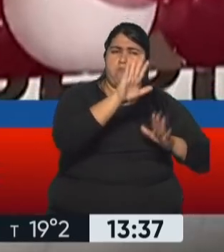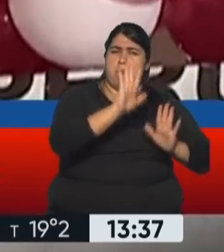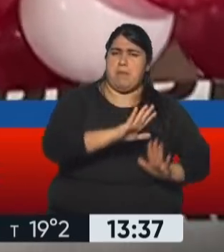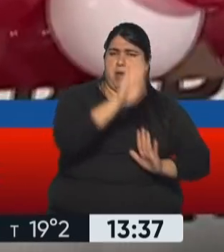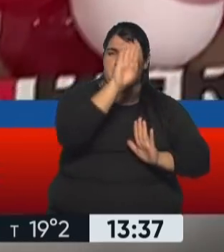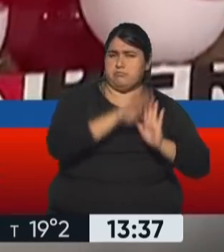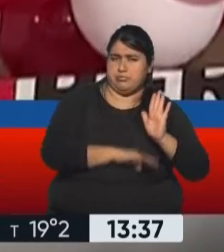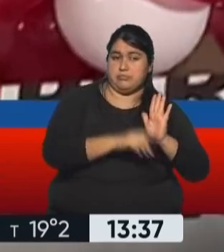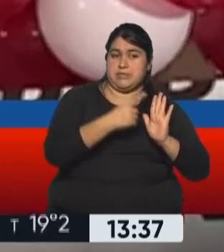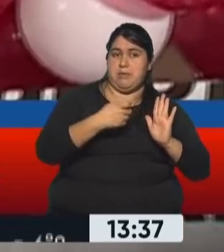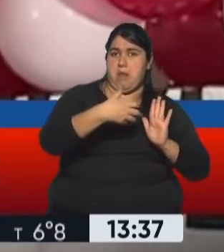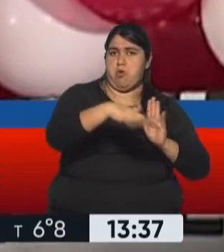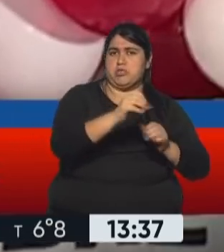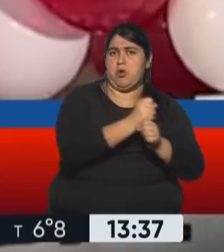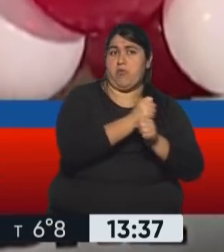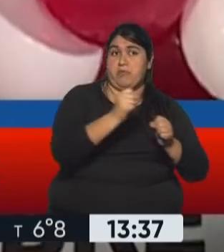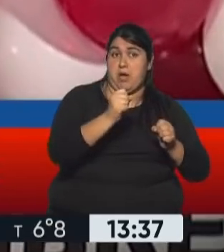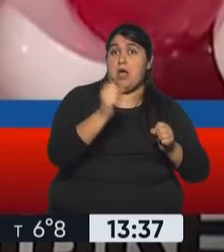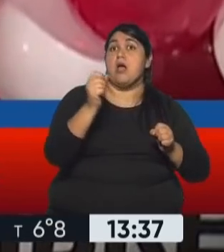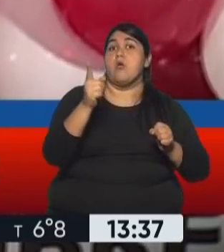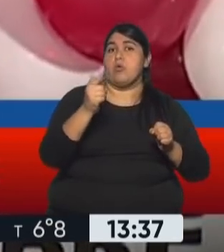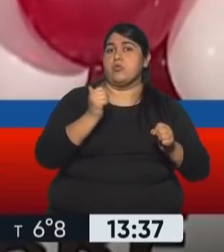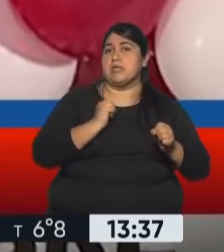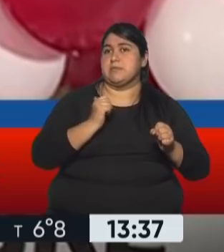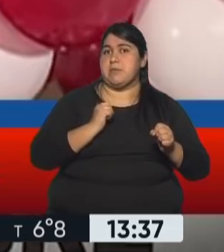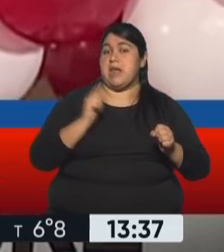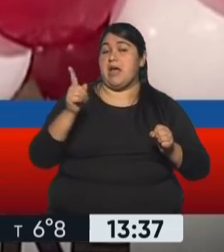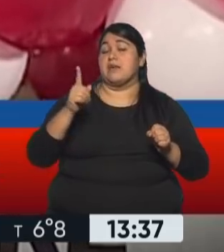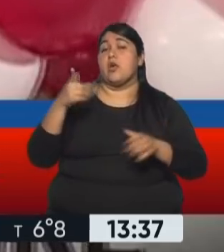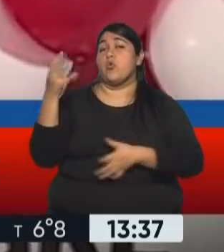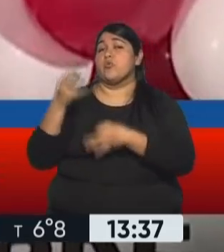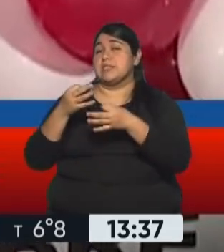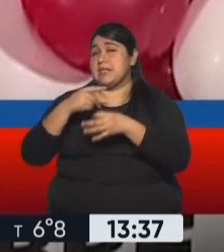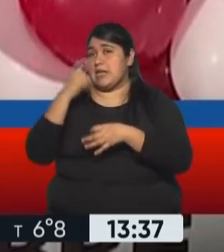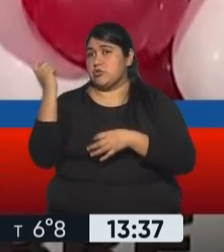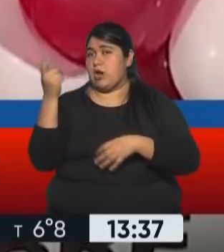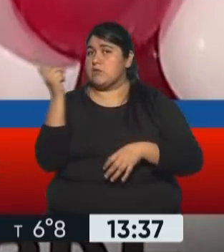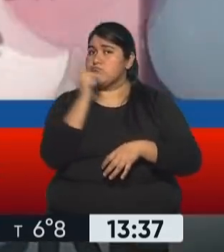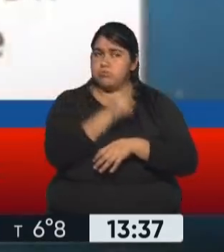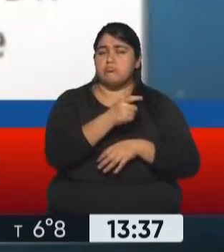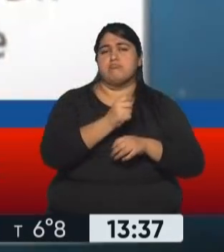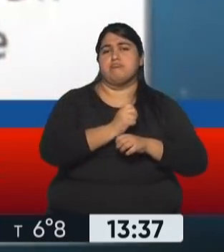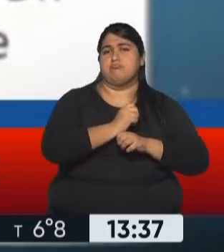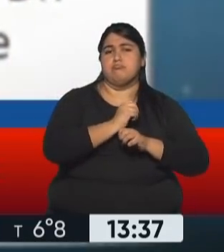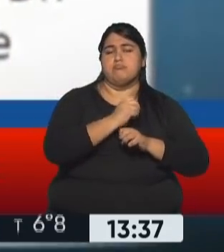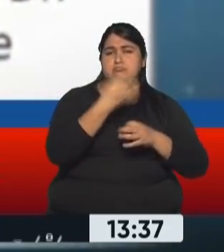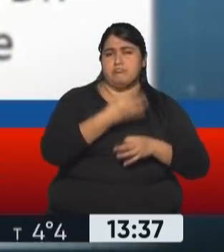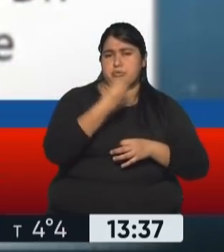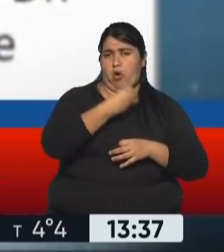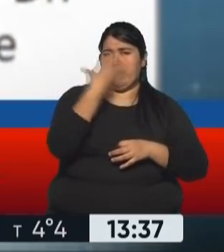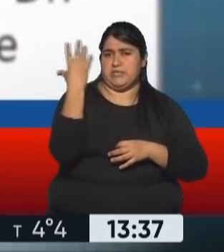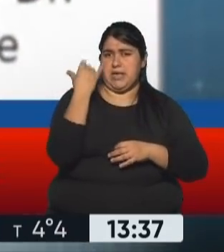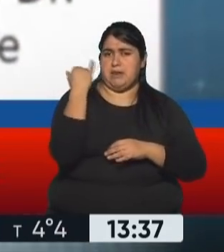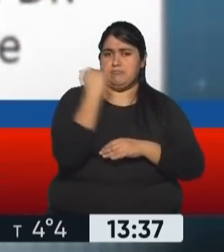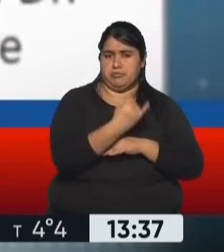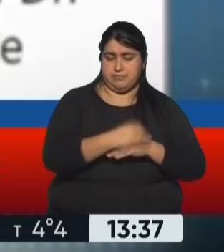confirmarse la semana próxima, cuando también se espera que el jurado nacional electoral lo proclame ganador. El principal objetivo